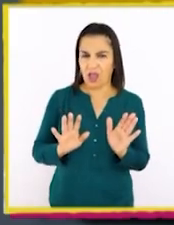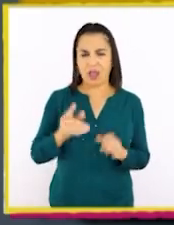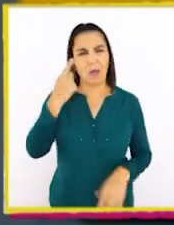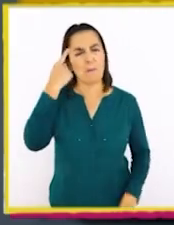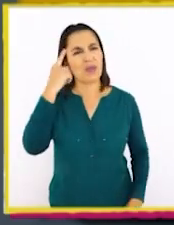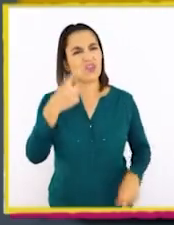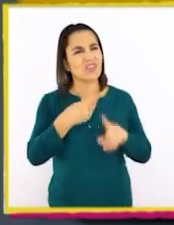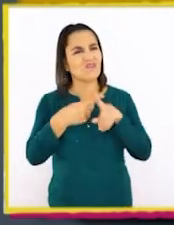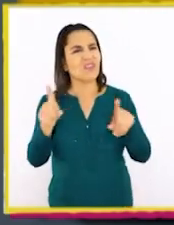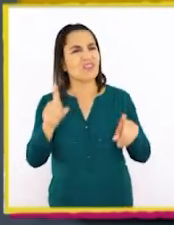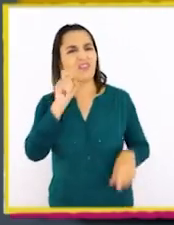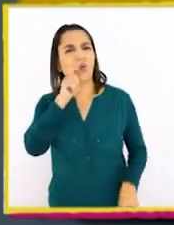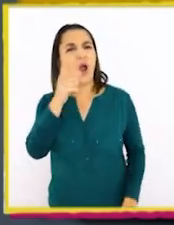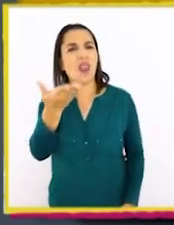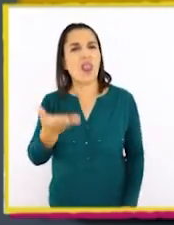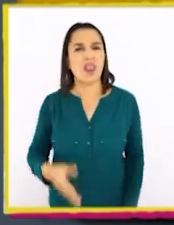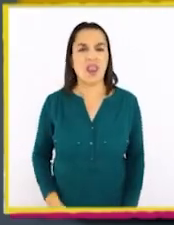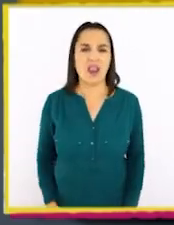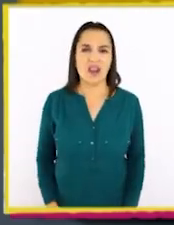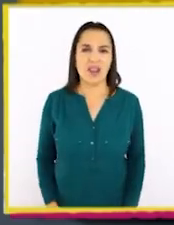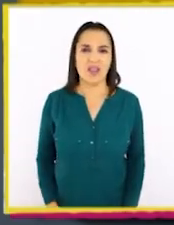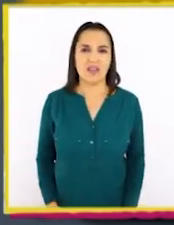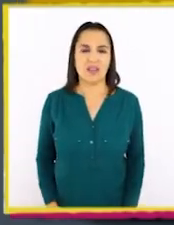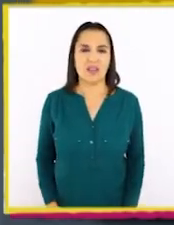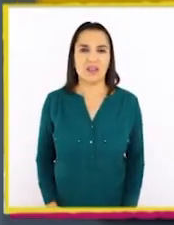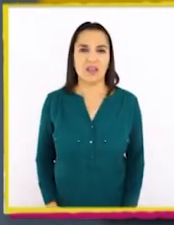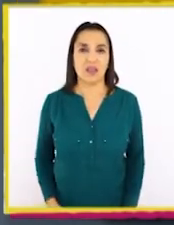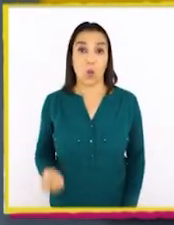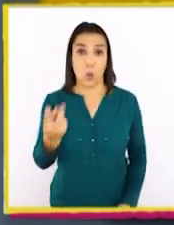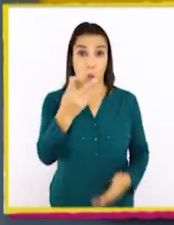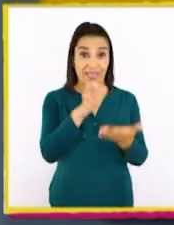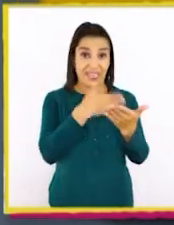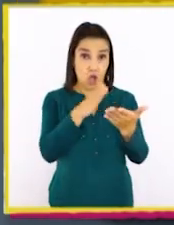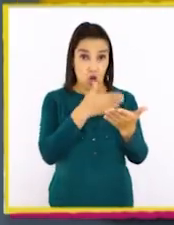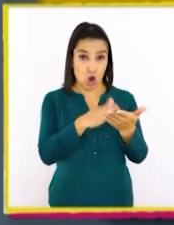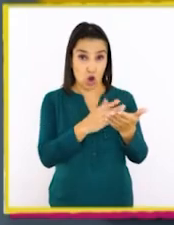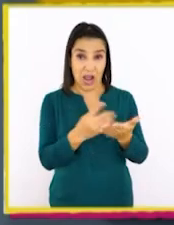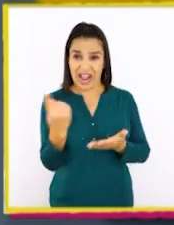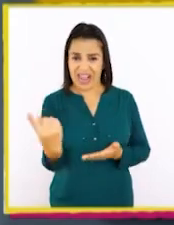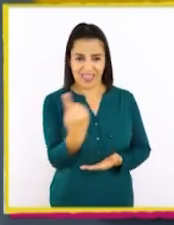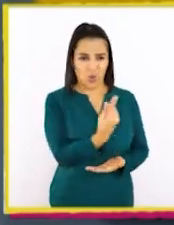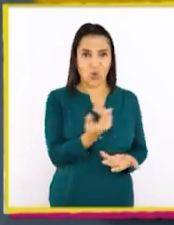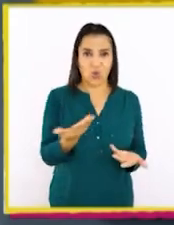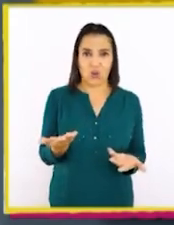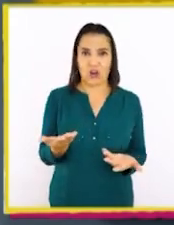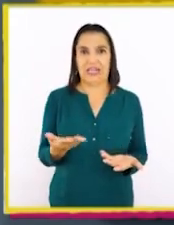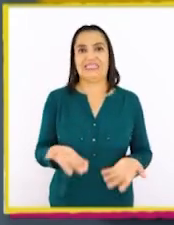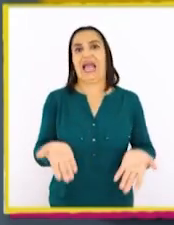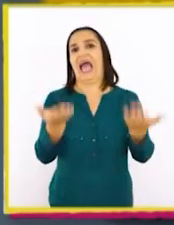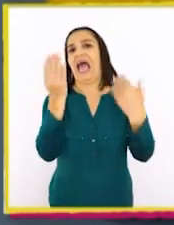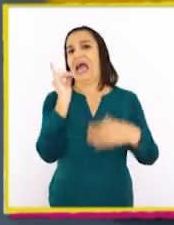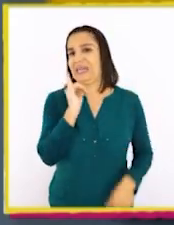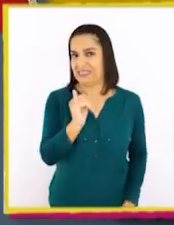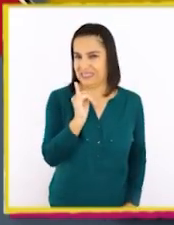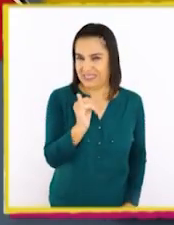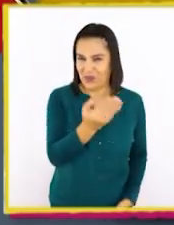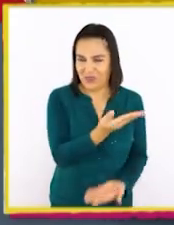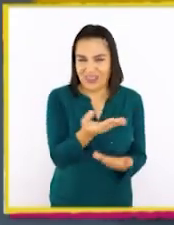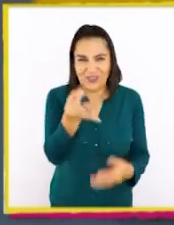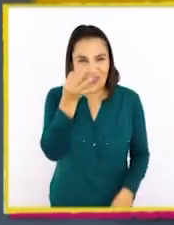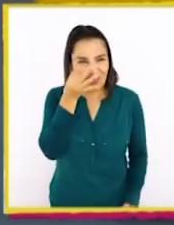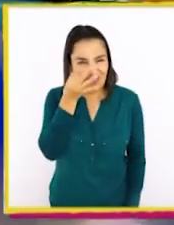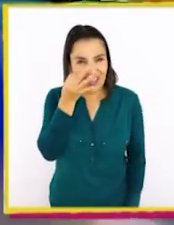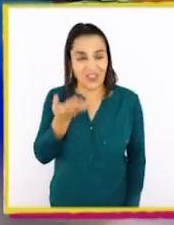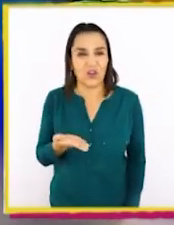en qué son diferentes? ¿En la cantidad de hojas de cada uno? Ya, sí. Son muy buenos